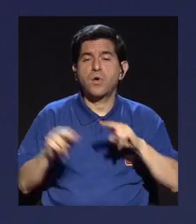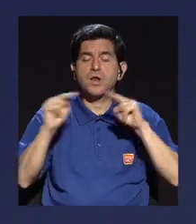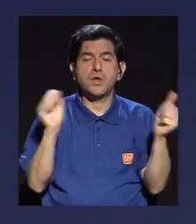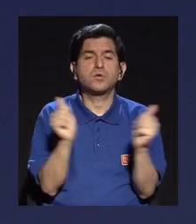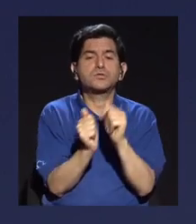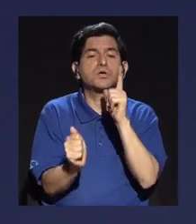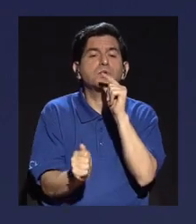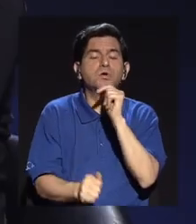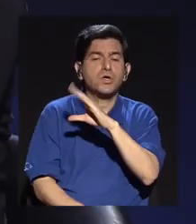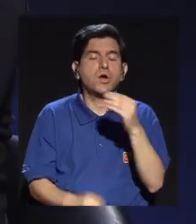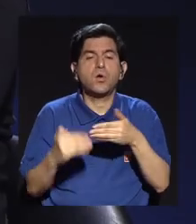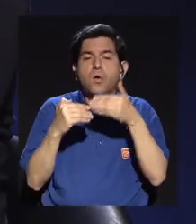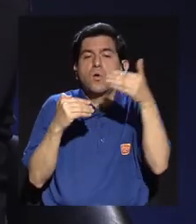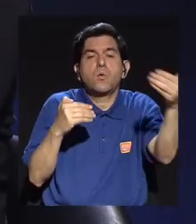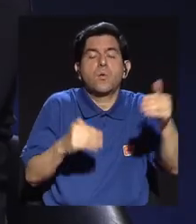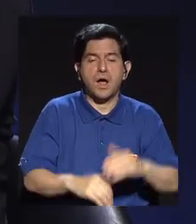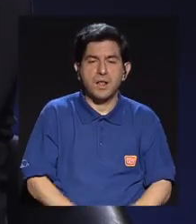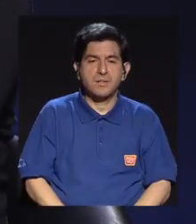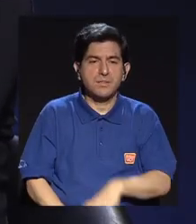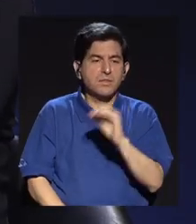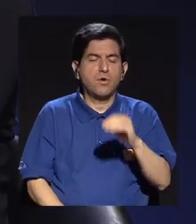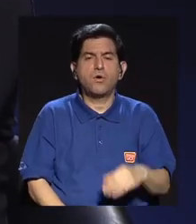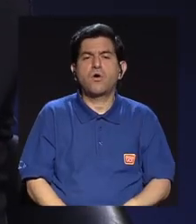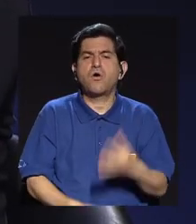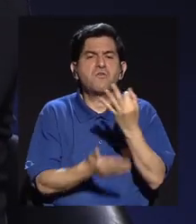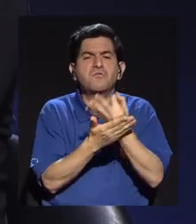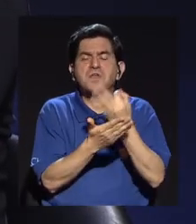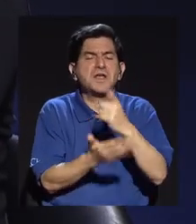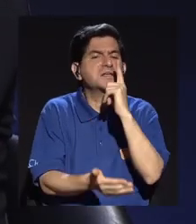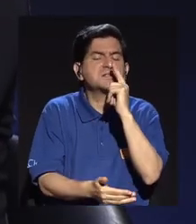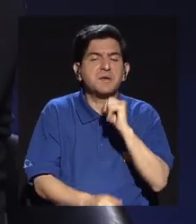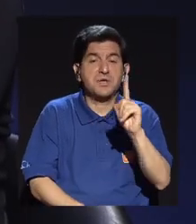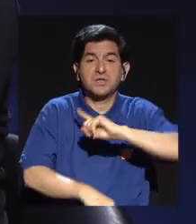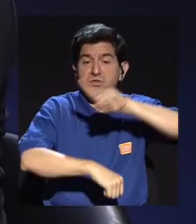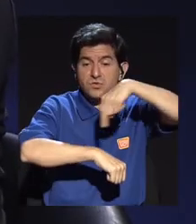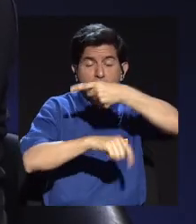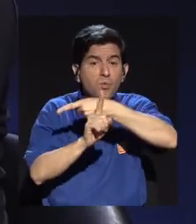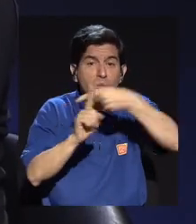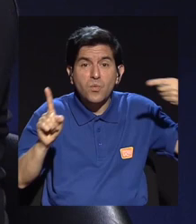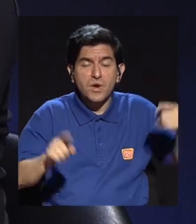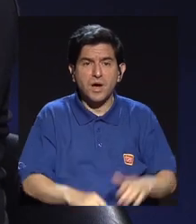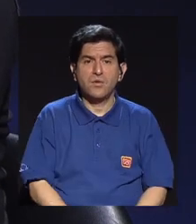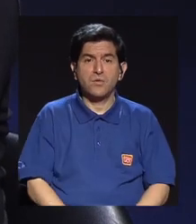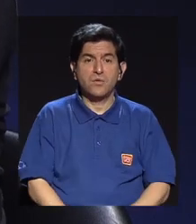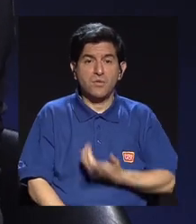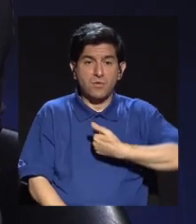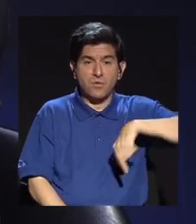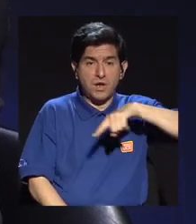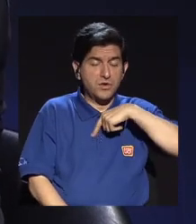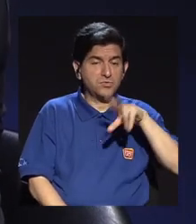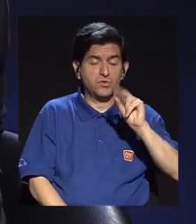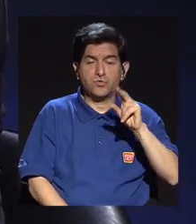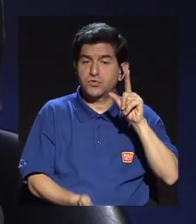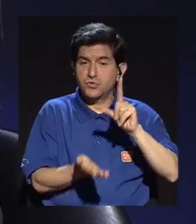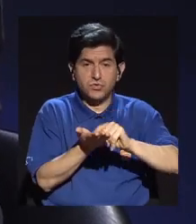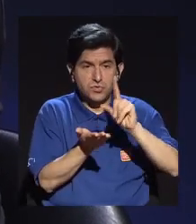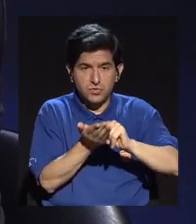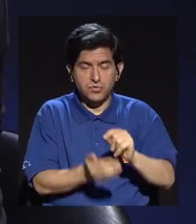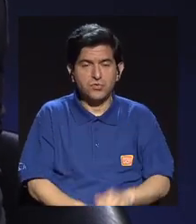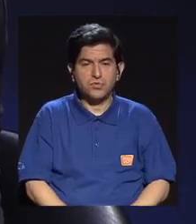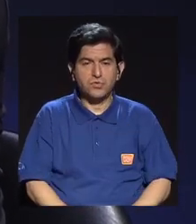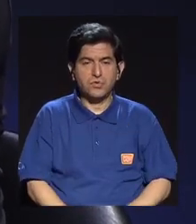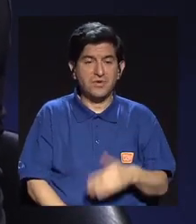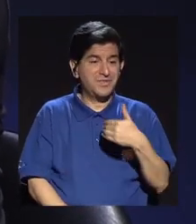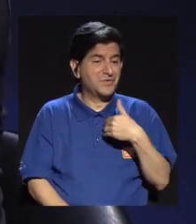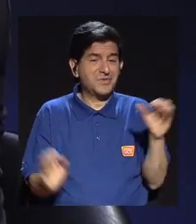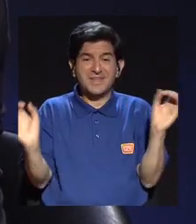cuándo, ni quiénes lo financiaban. Durante hora y media. Y como nosotros no publicamos eso editorialmente, no tenía nada